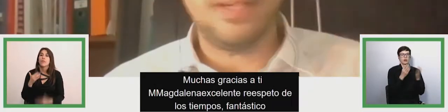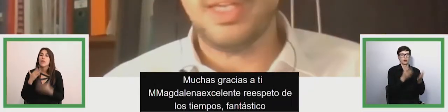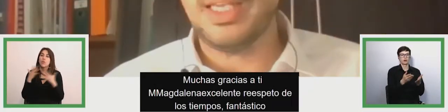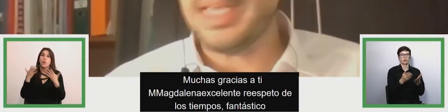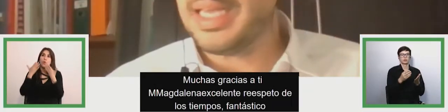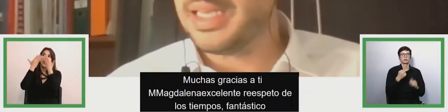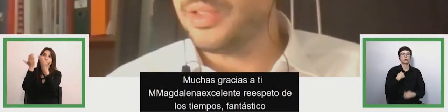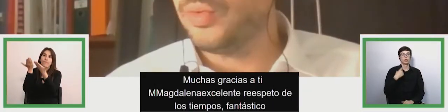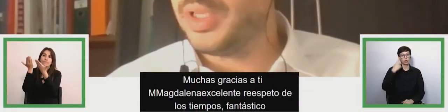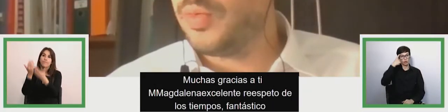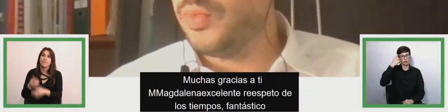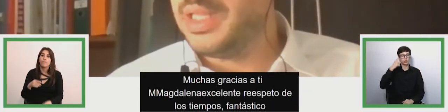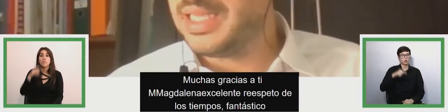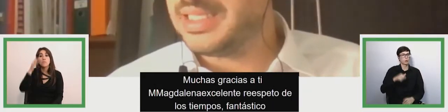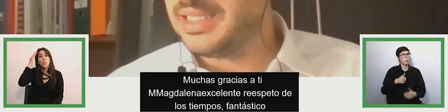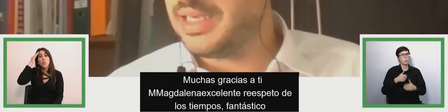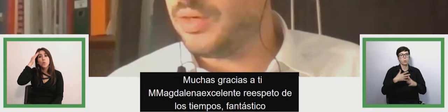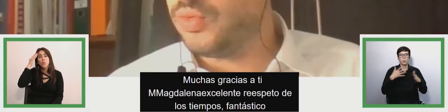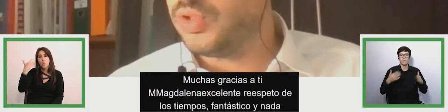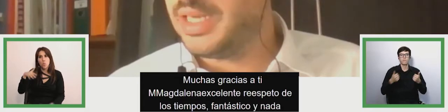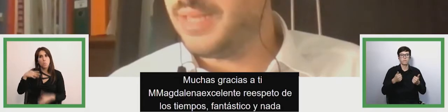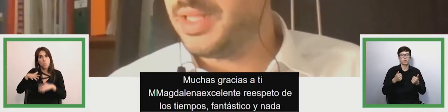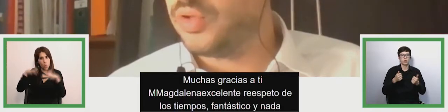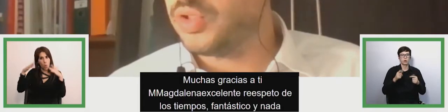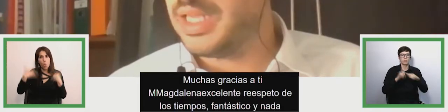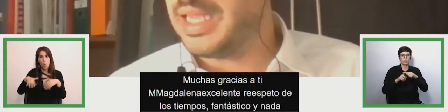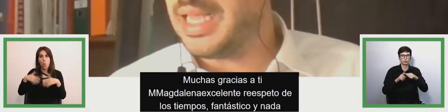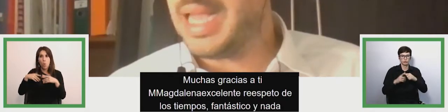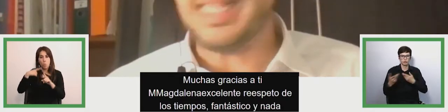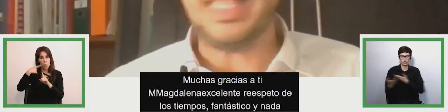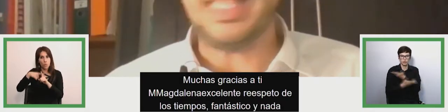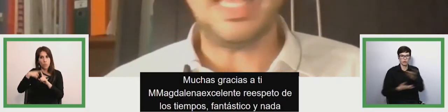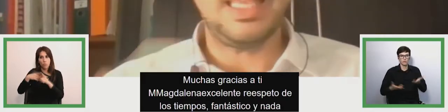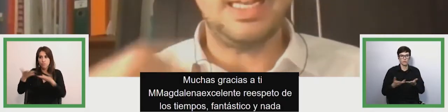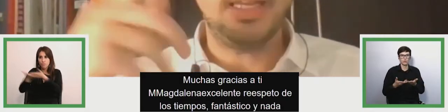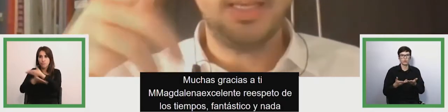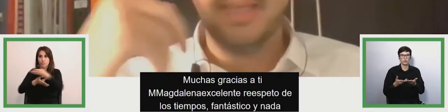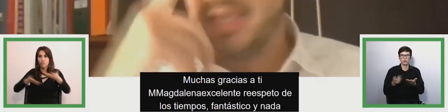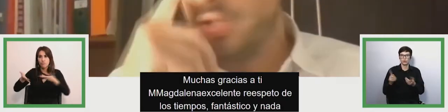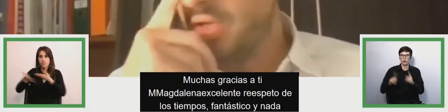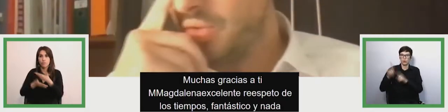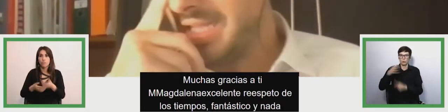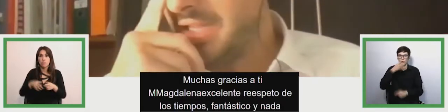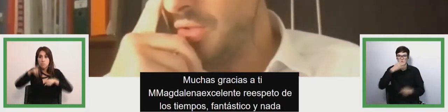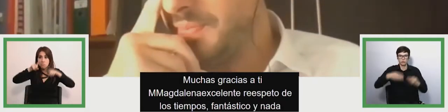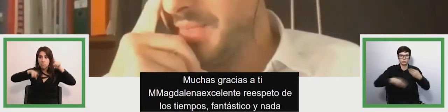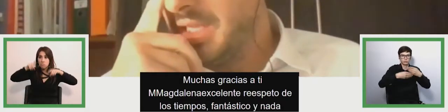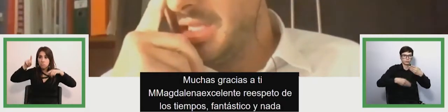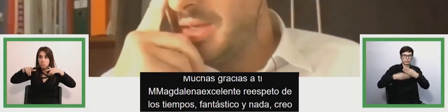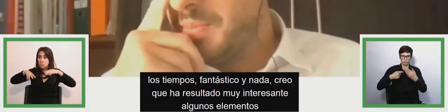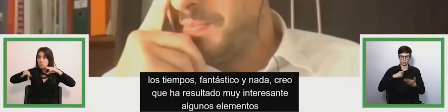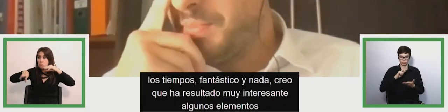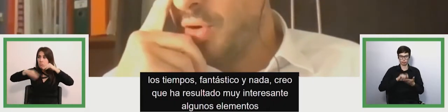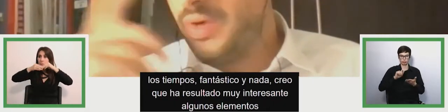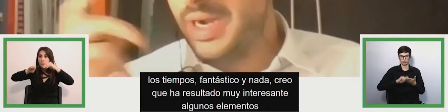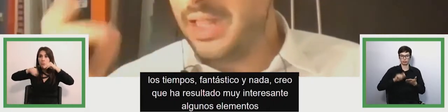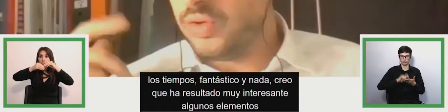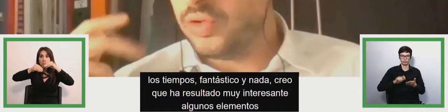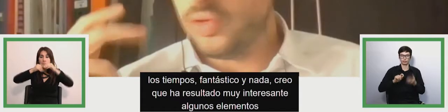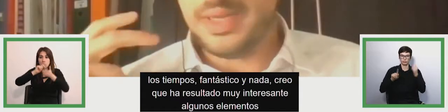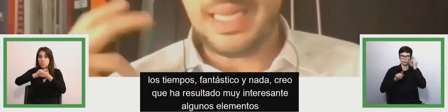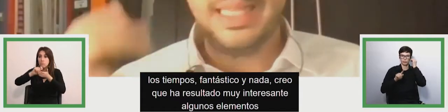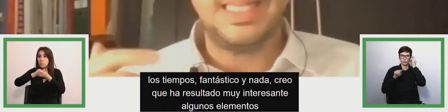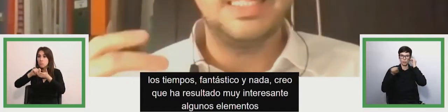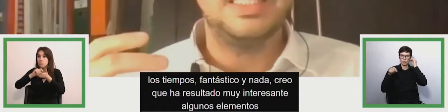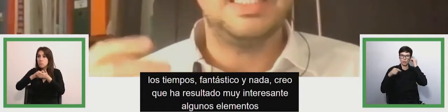creo que ha resultado muy interesante algunos elementos que añaden, que he ido anotando. Por un lado,